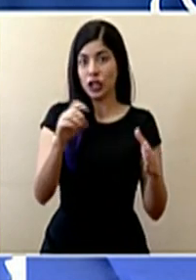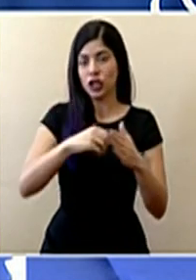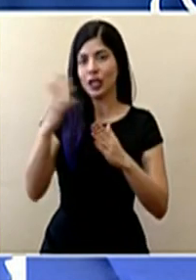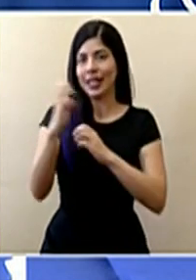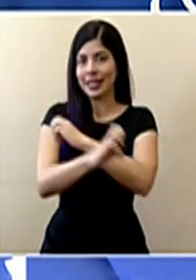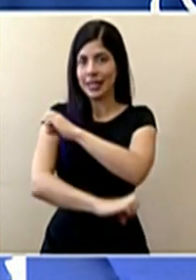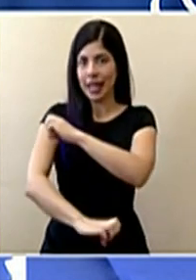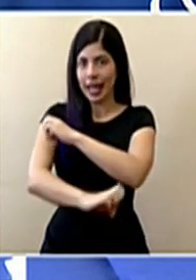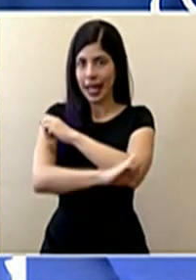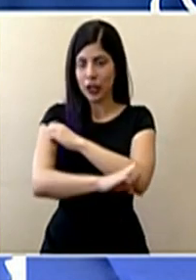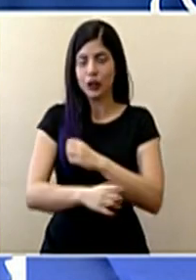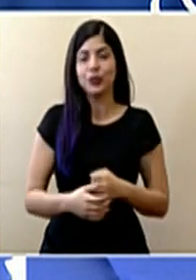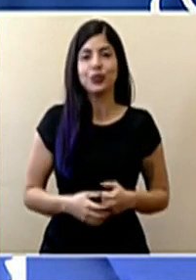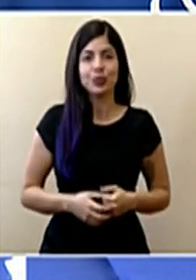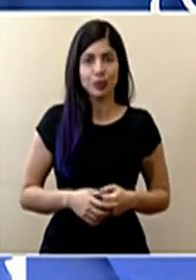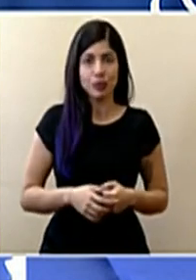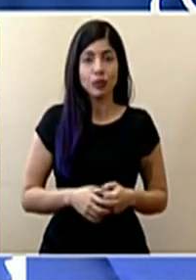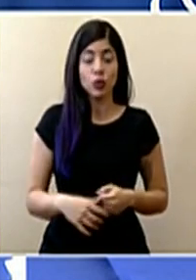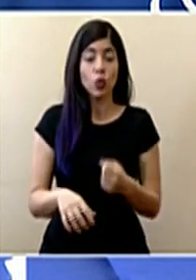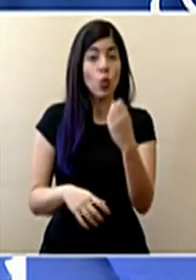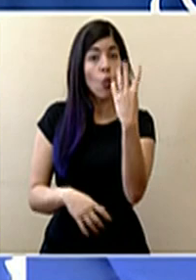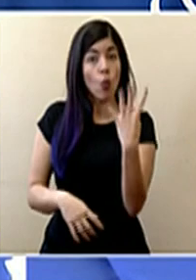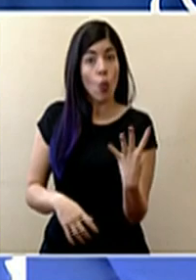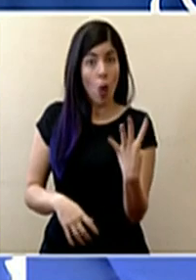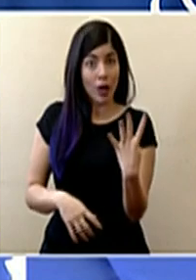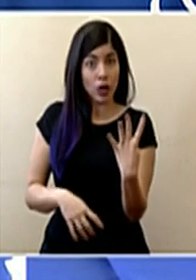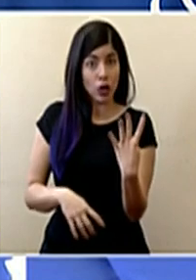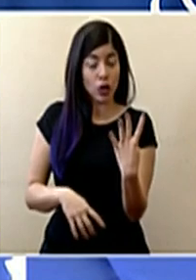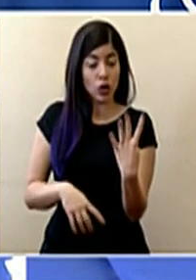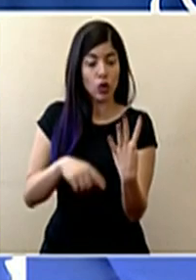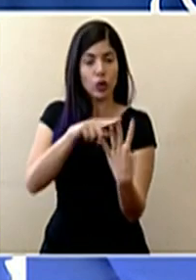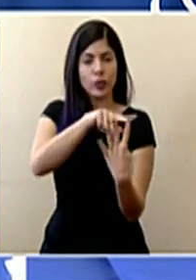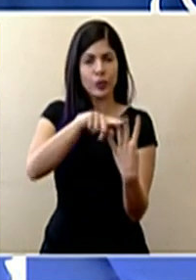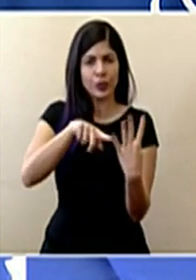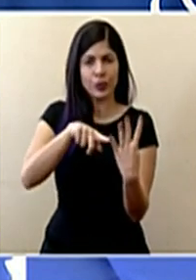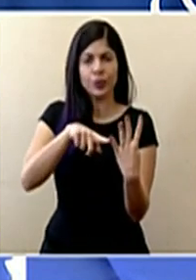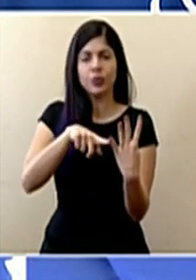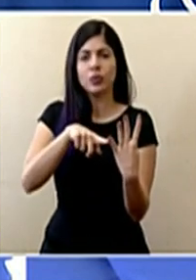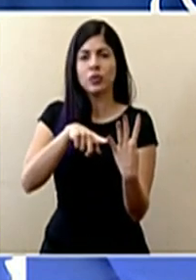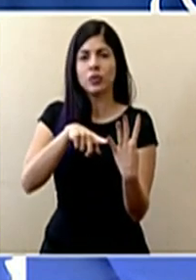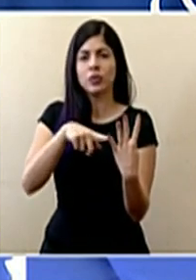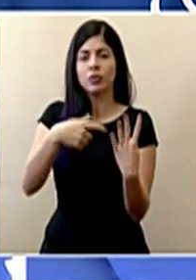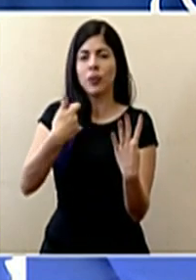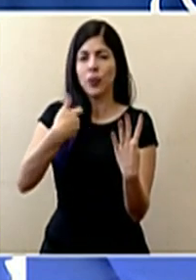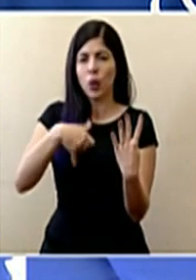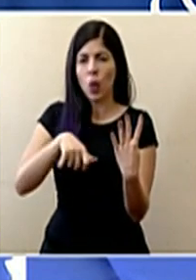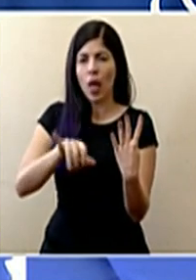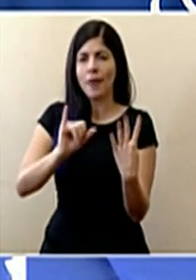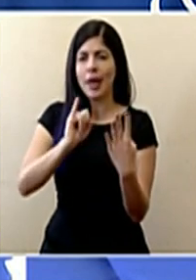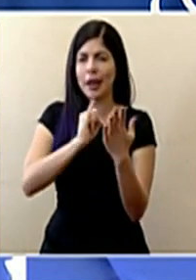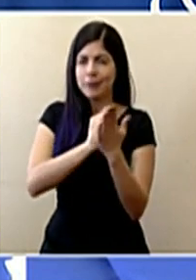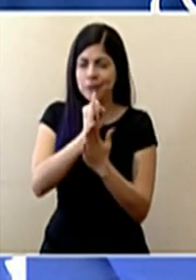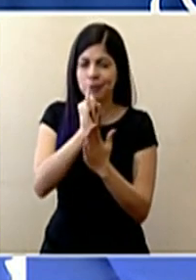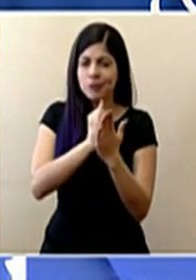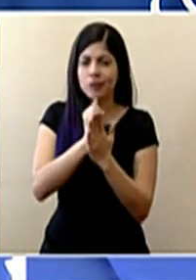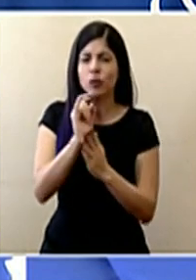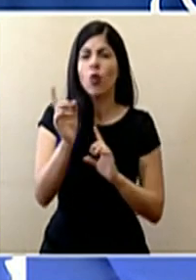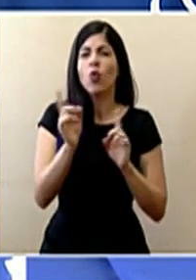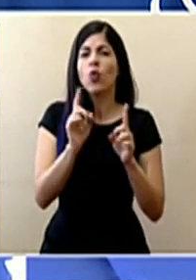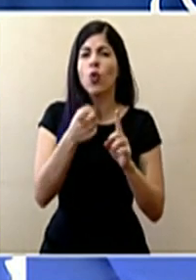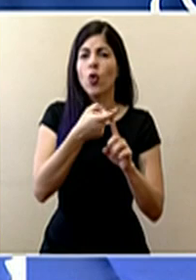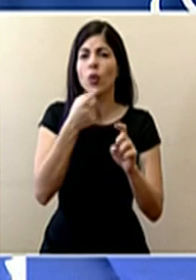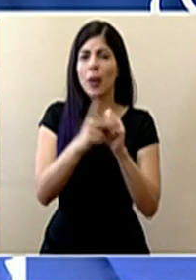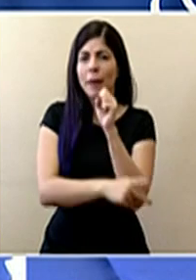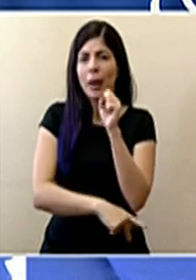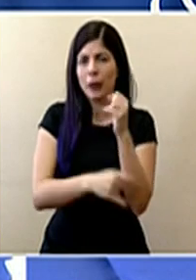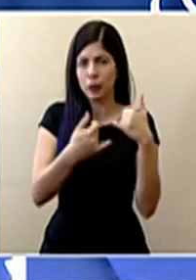extranjeros. Cuatro casos, aún estamos investigando la nacionalidad.